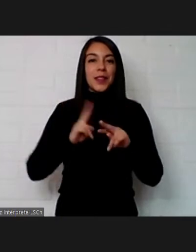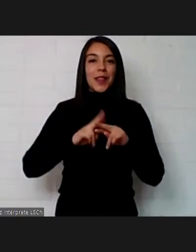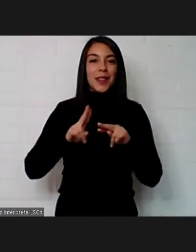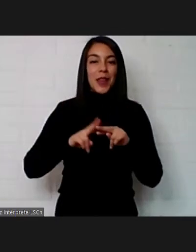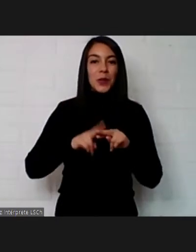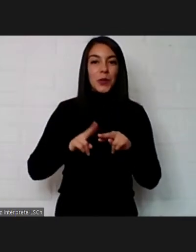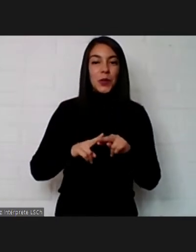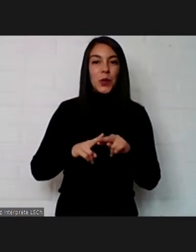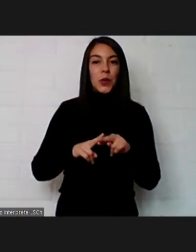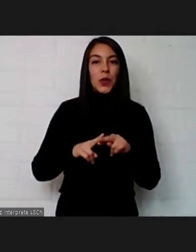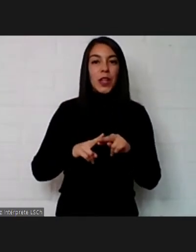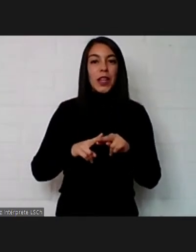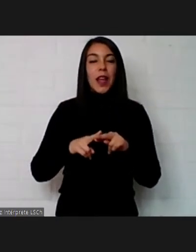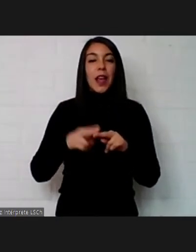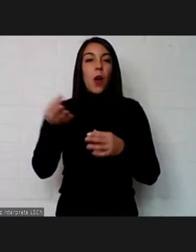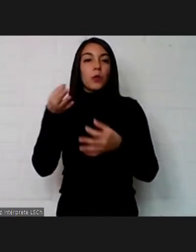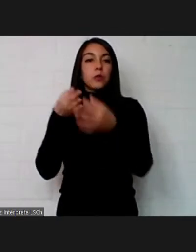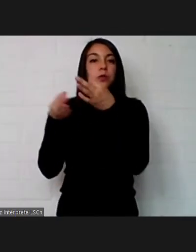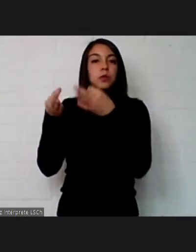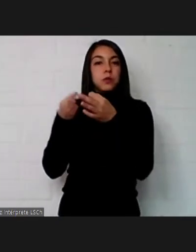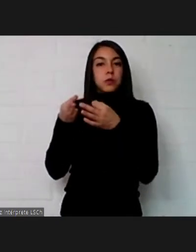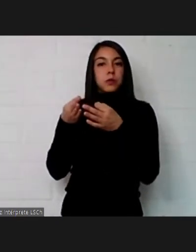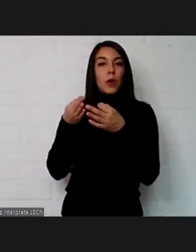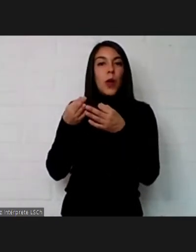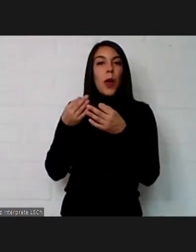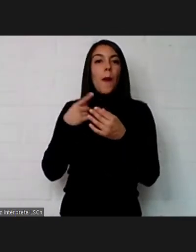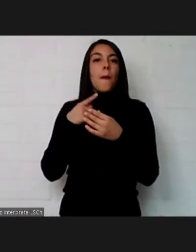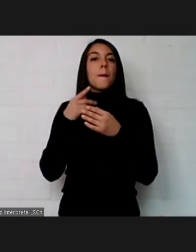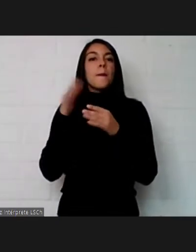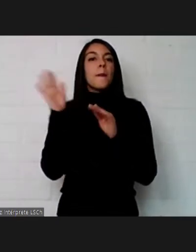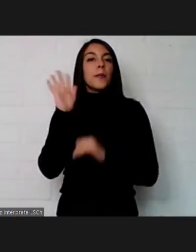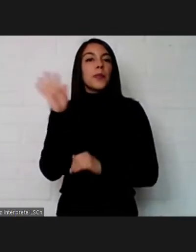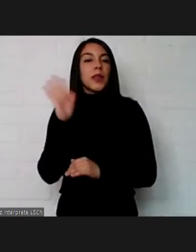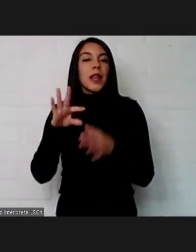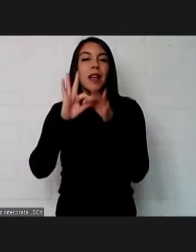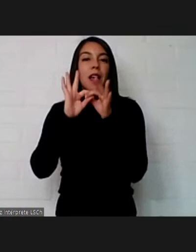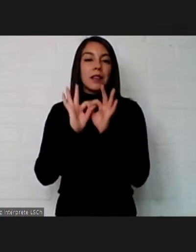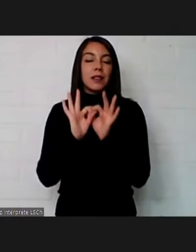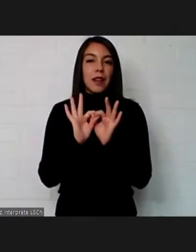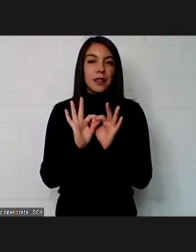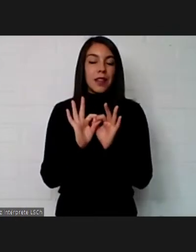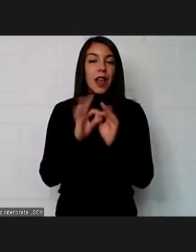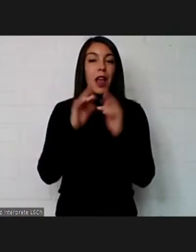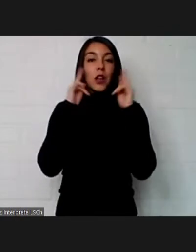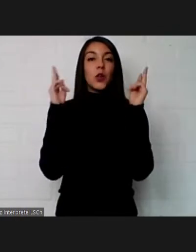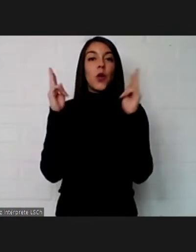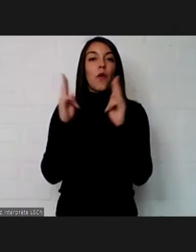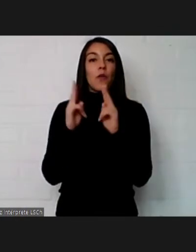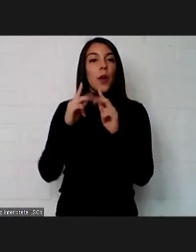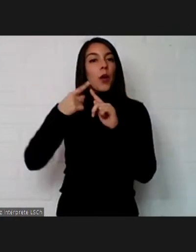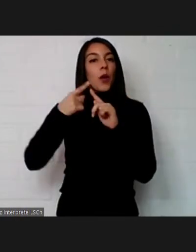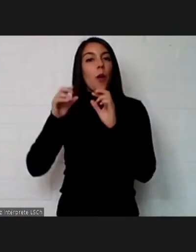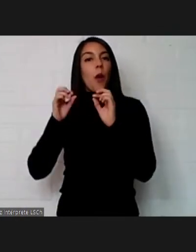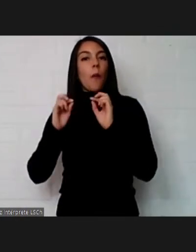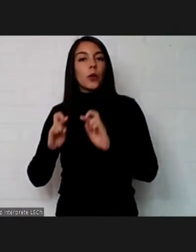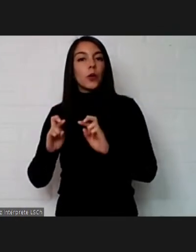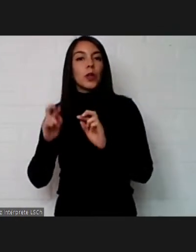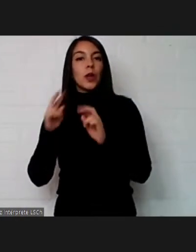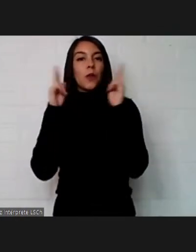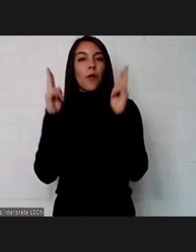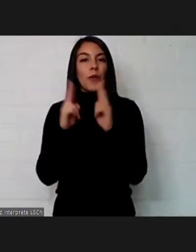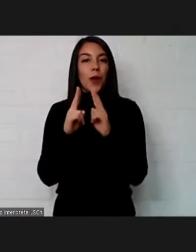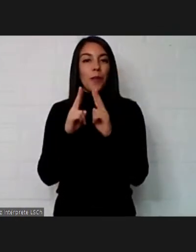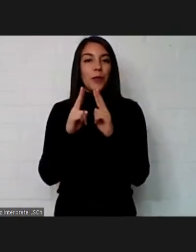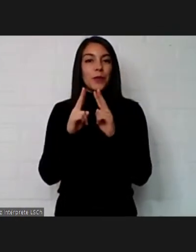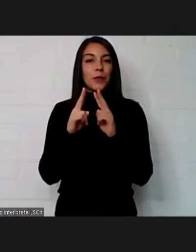si es que nadie quiere hacer mayor comentario me despido muchas gracias y nos vemos en una próxima oportunidad nos vemos nos